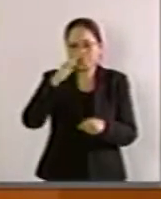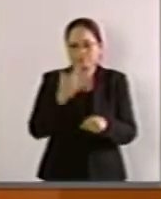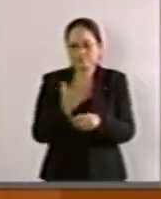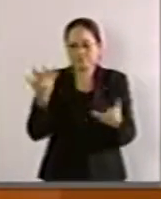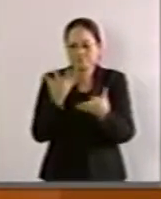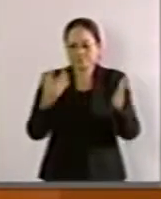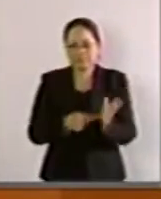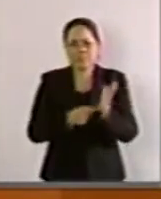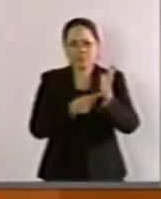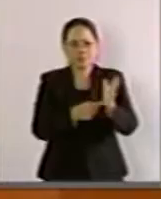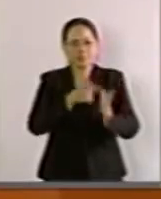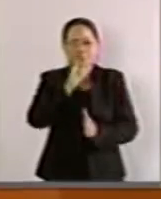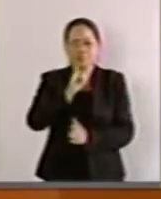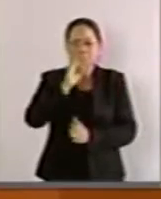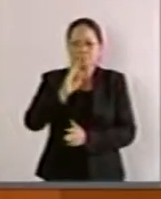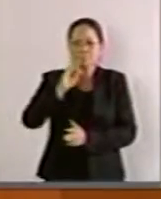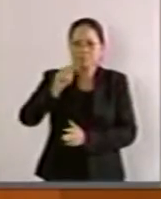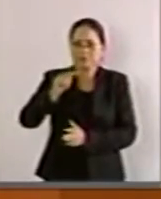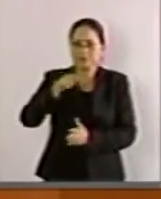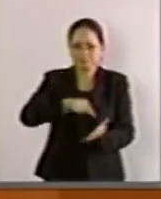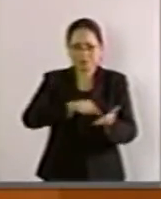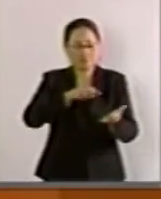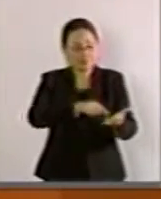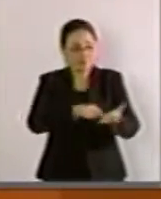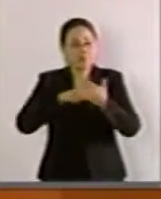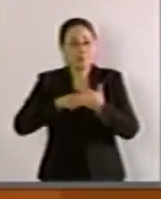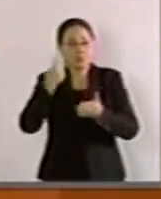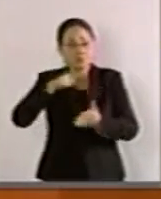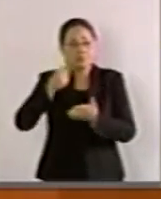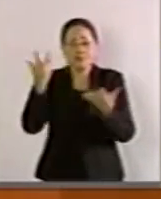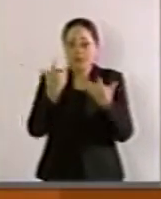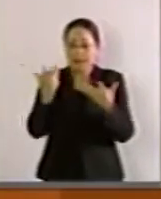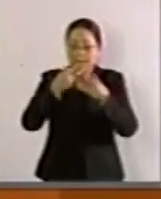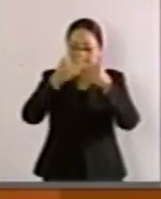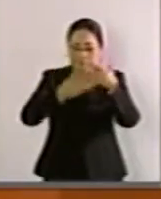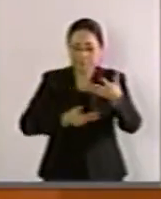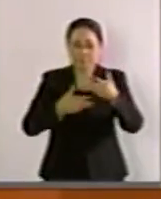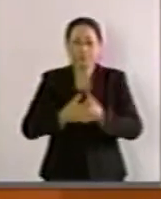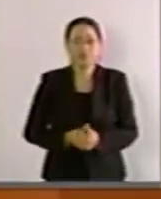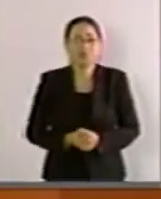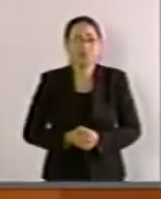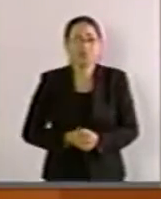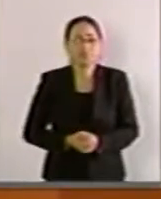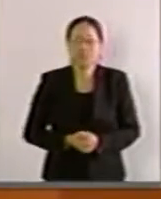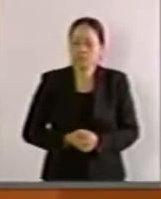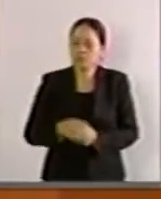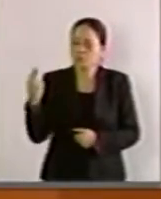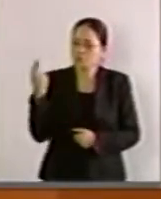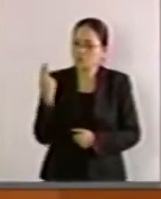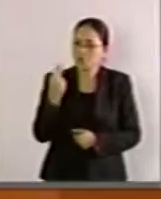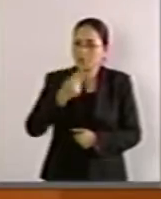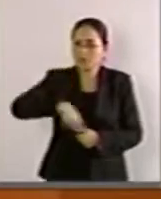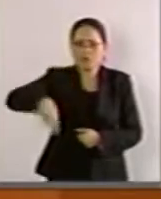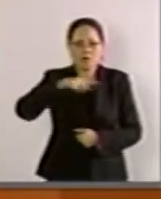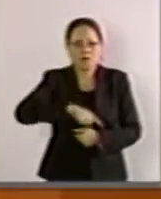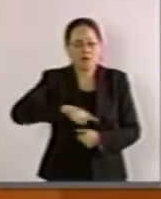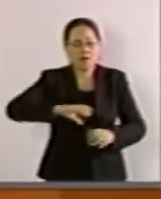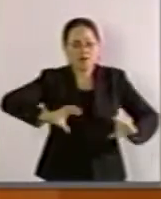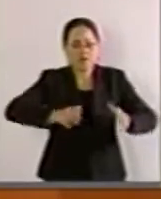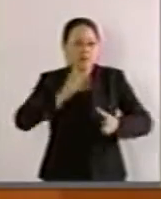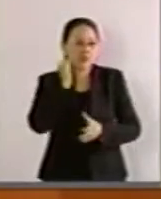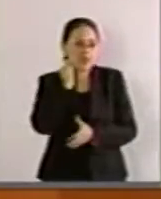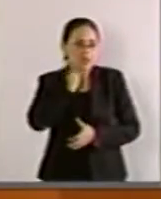Instituto Federal de Telecomunicaciones. Es imperante que este órgano cuente con